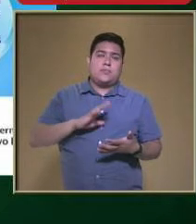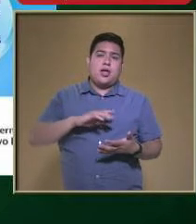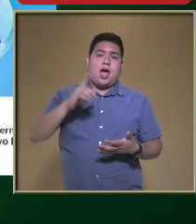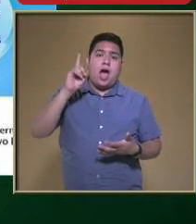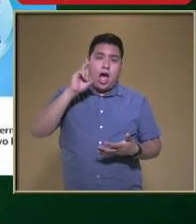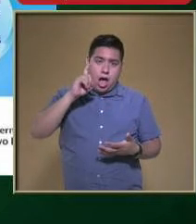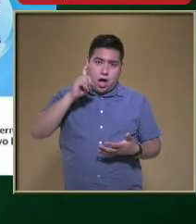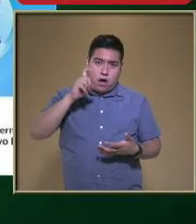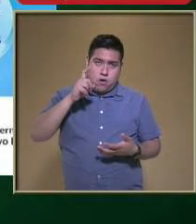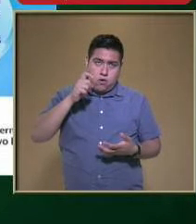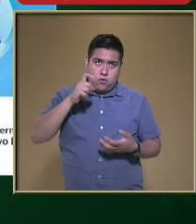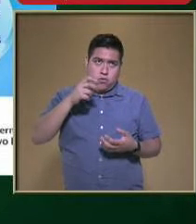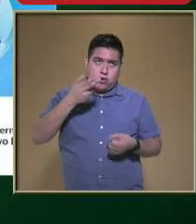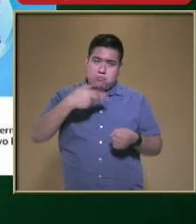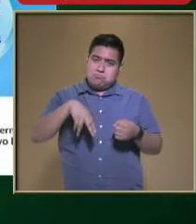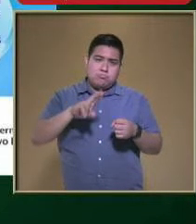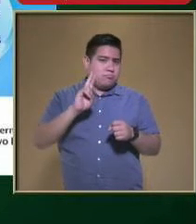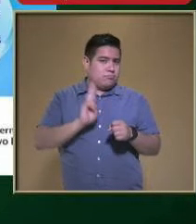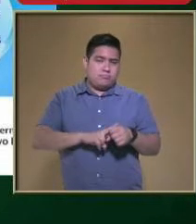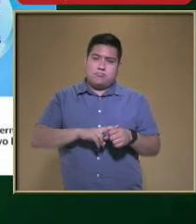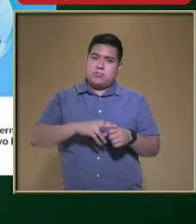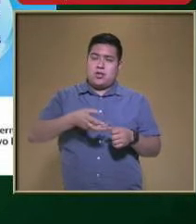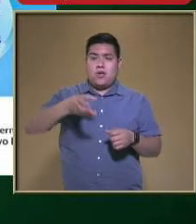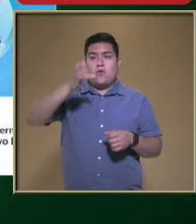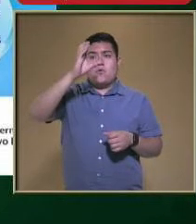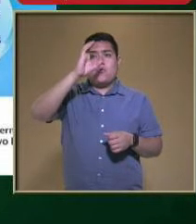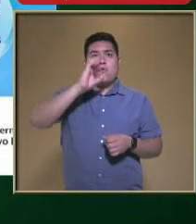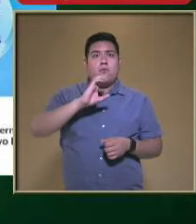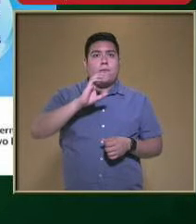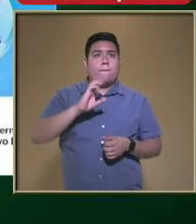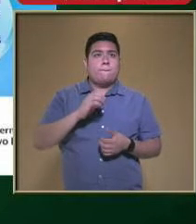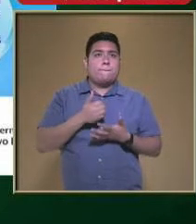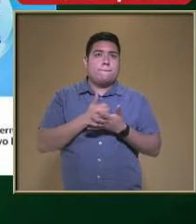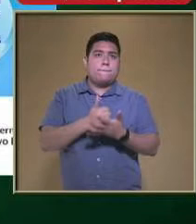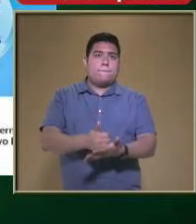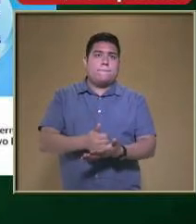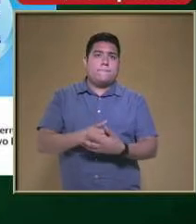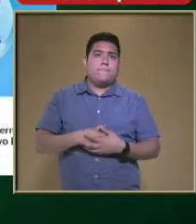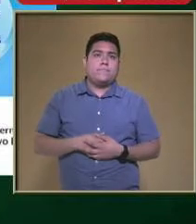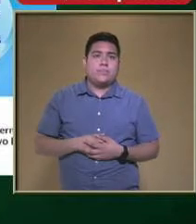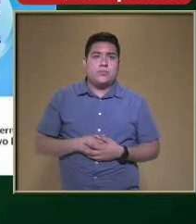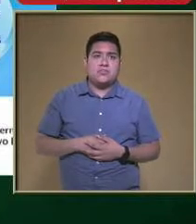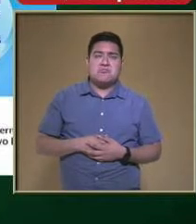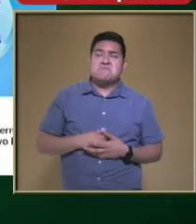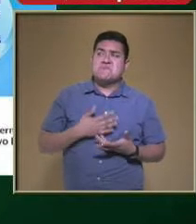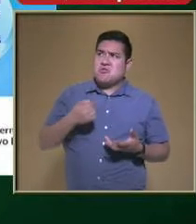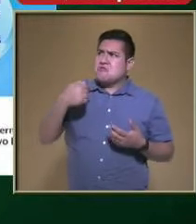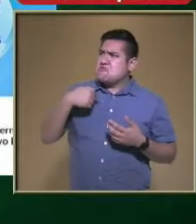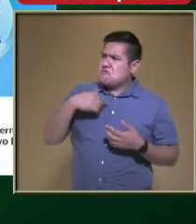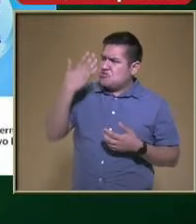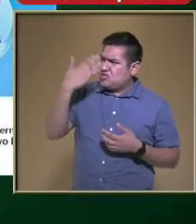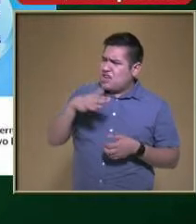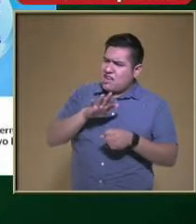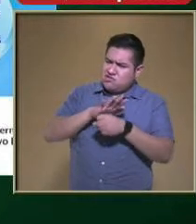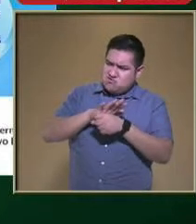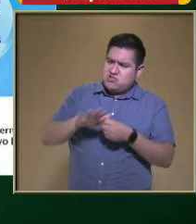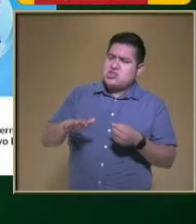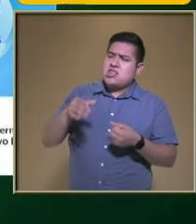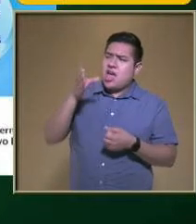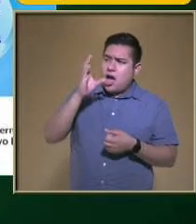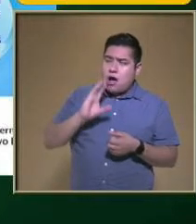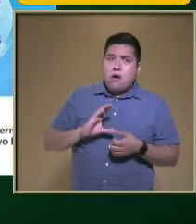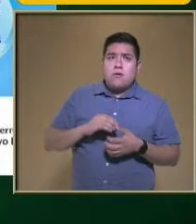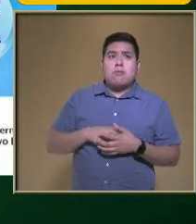Agua Agua Natural ¿Verdad? Y como saber Si bebo agua suficiente En el día Pues bueno